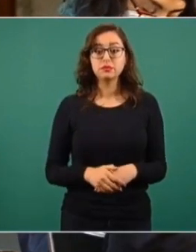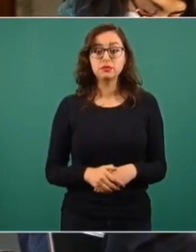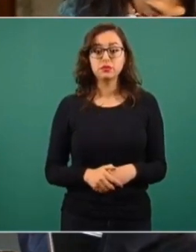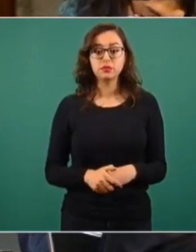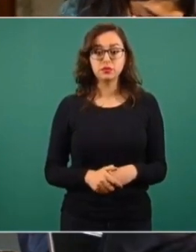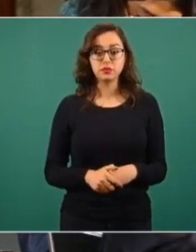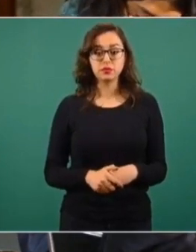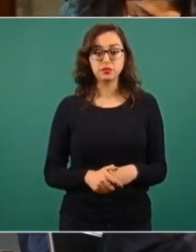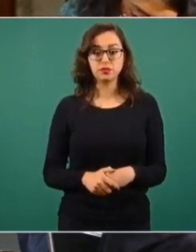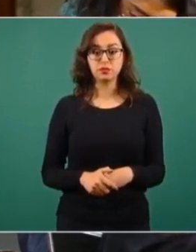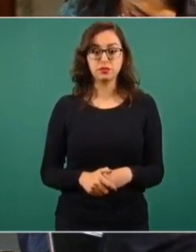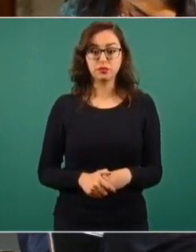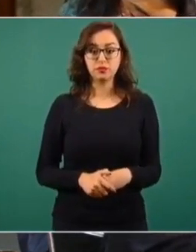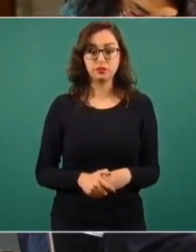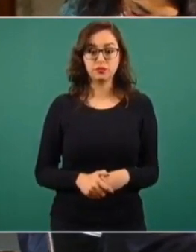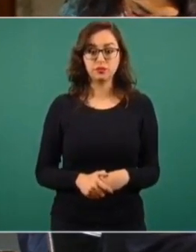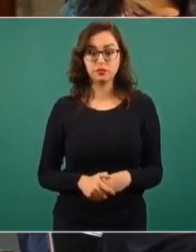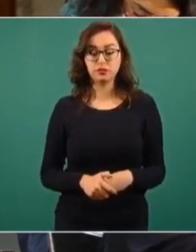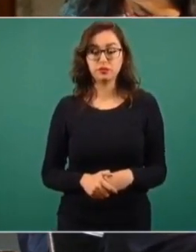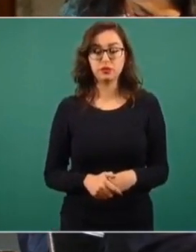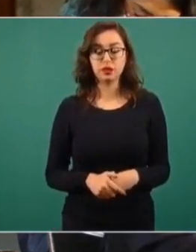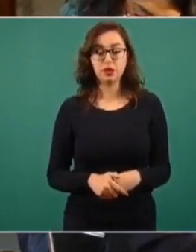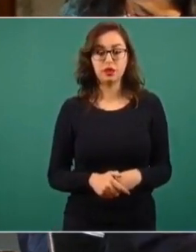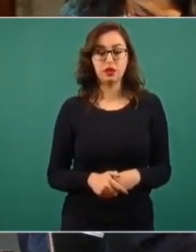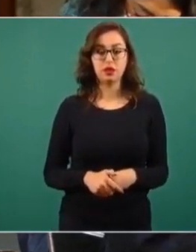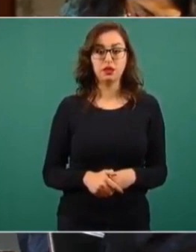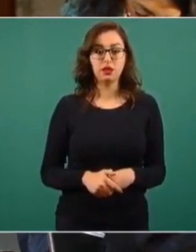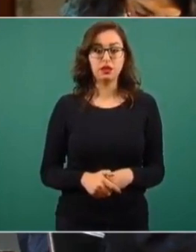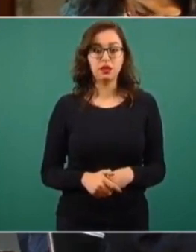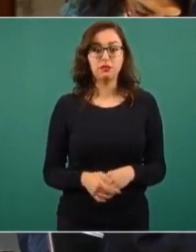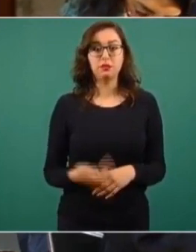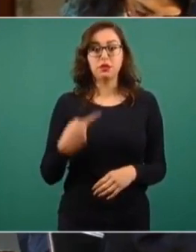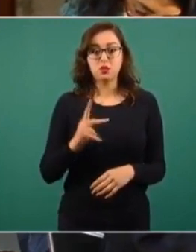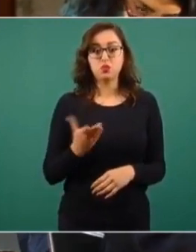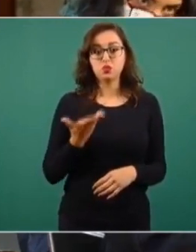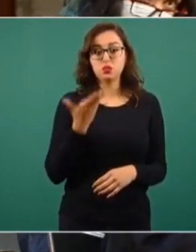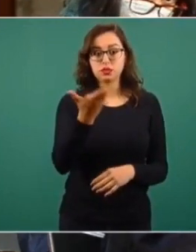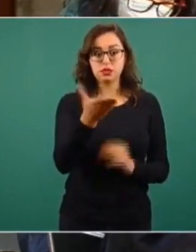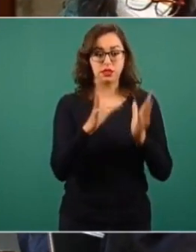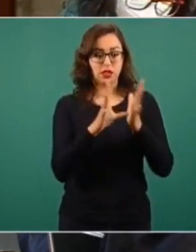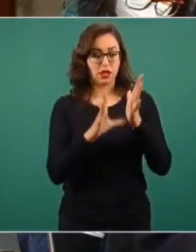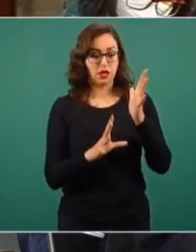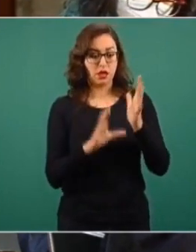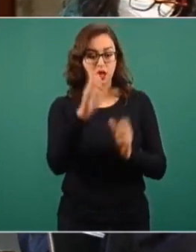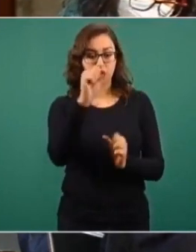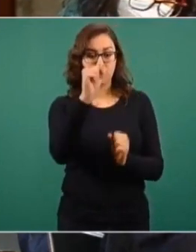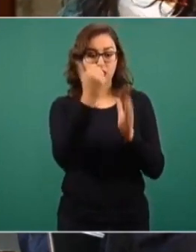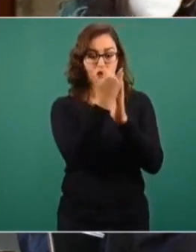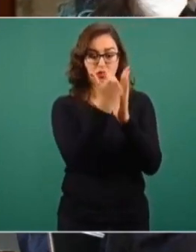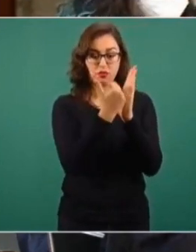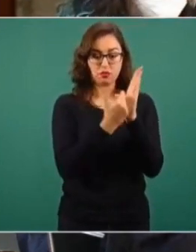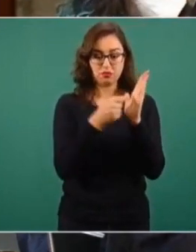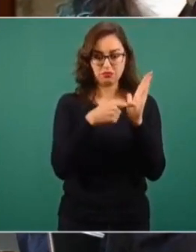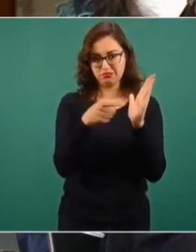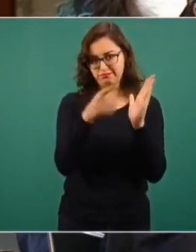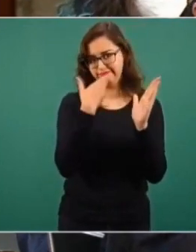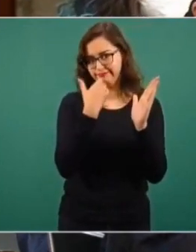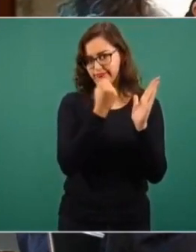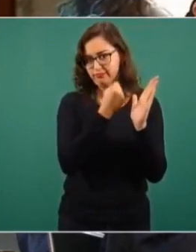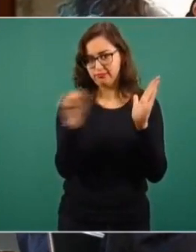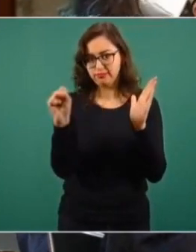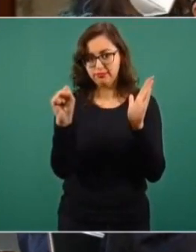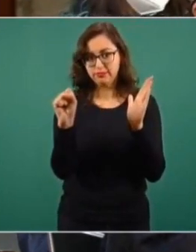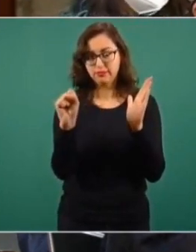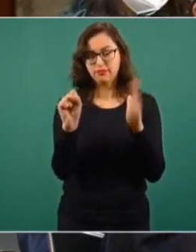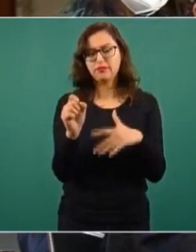comentara usted que es experta en la Constitución, ¿qué pasaría en caso de que el